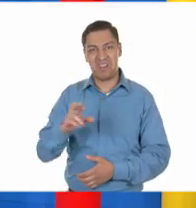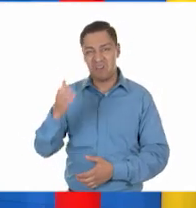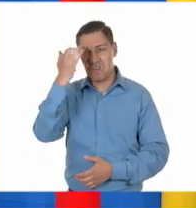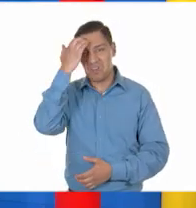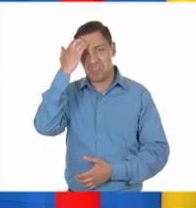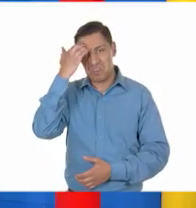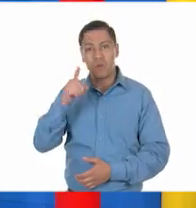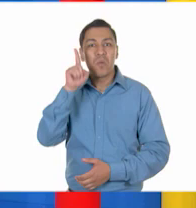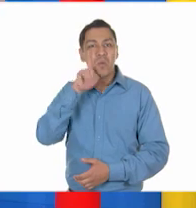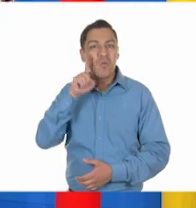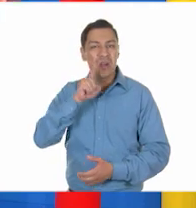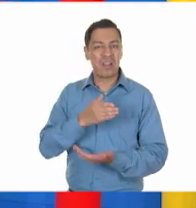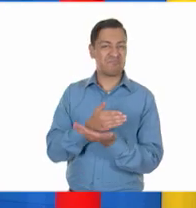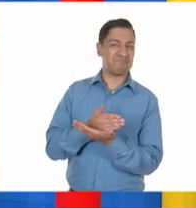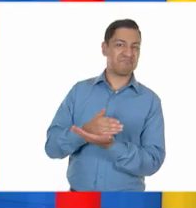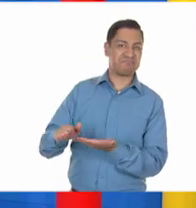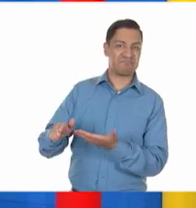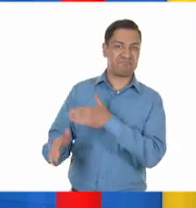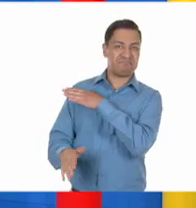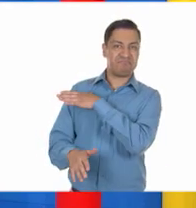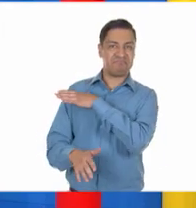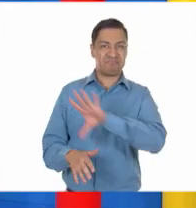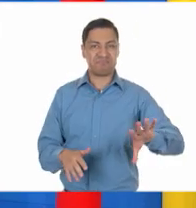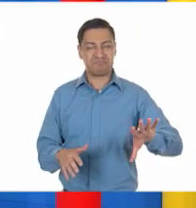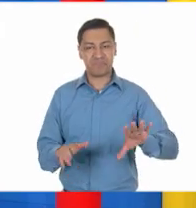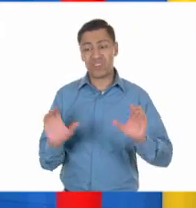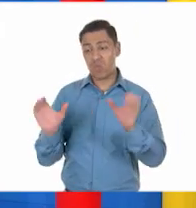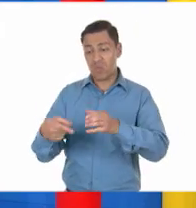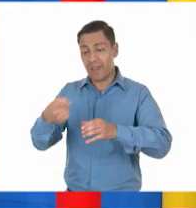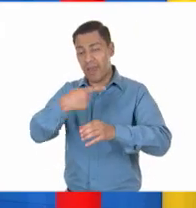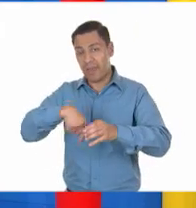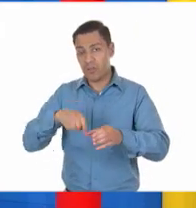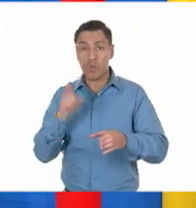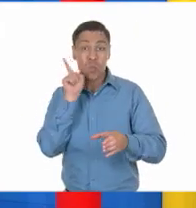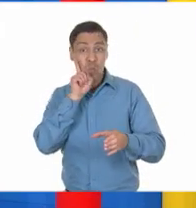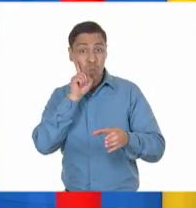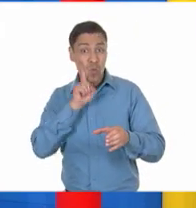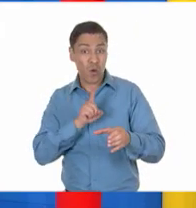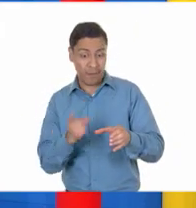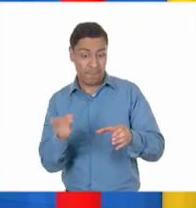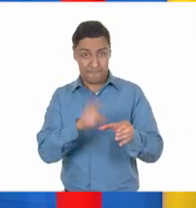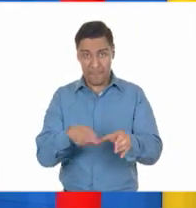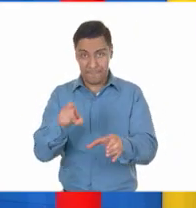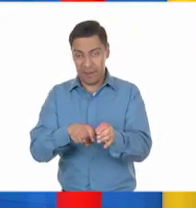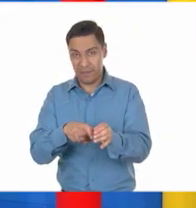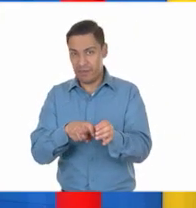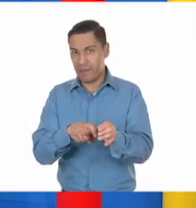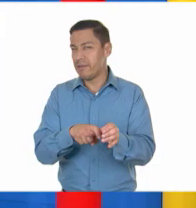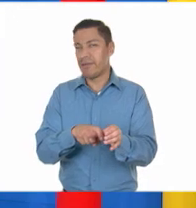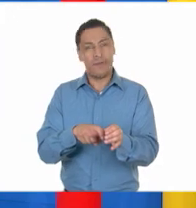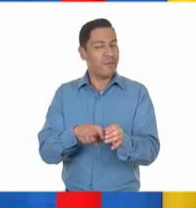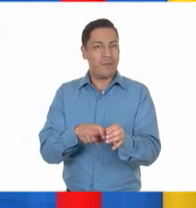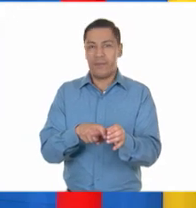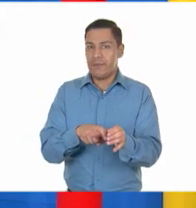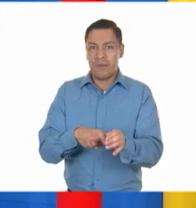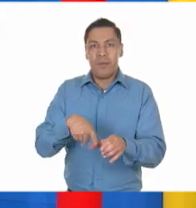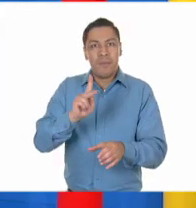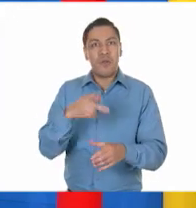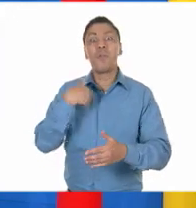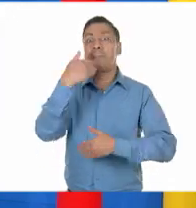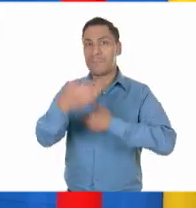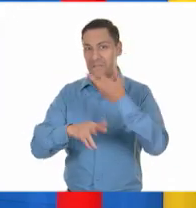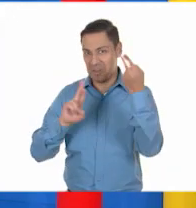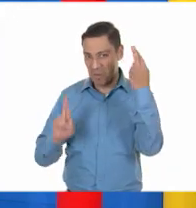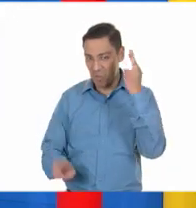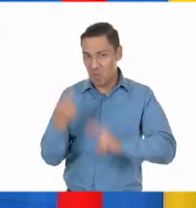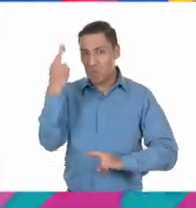y ellas eran excluidas de este tipo de espacios, como el Congreso. Pero no creas que eso impidió su participación en la Revolución,